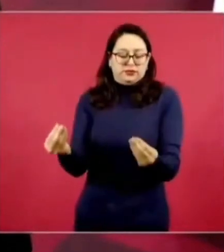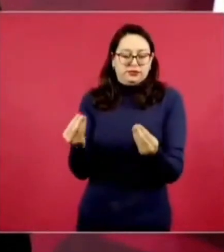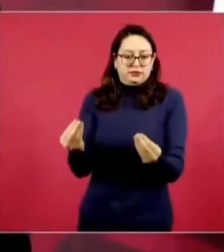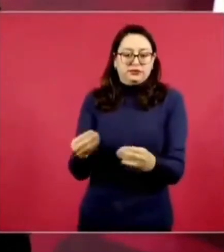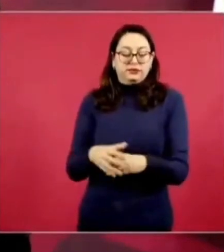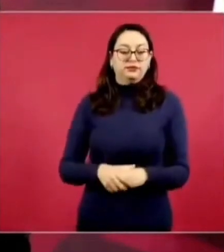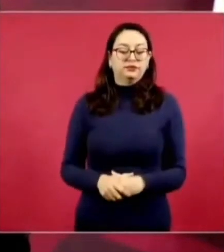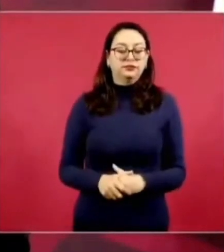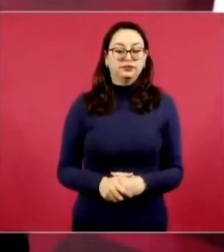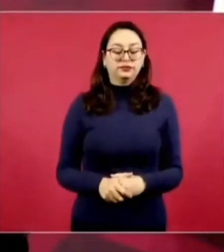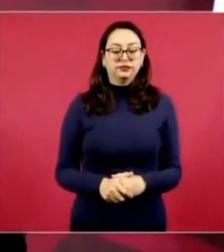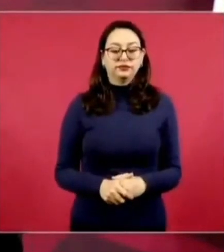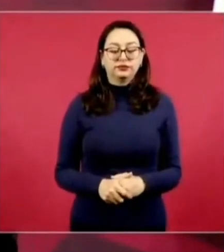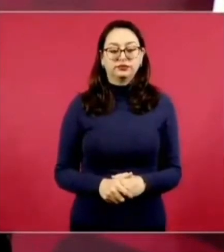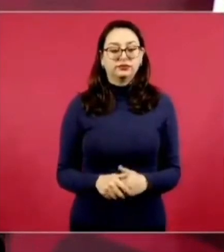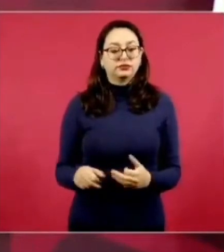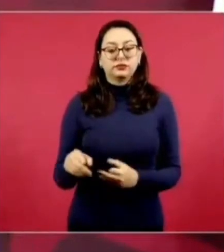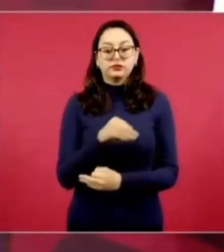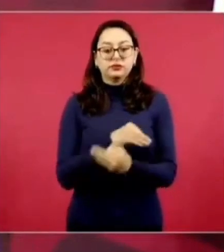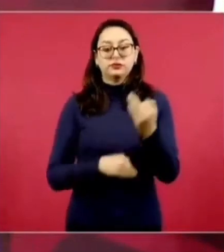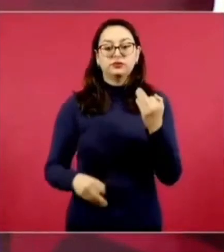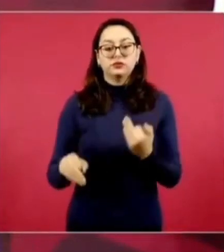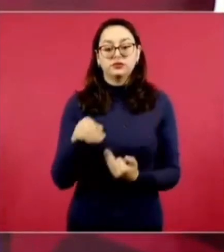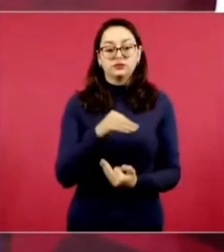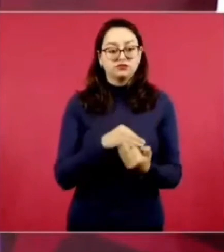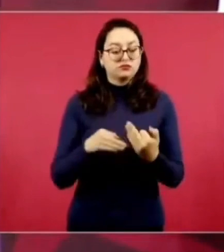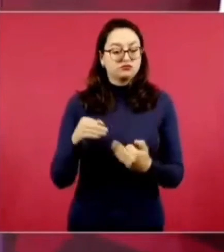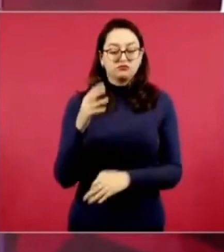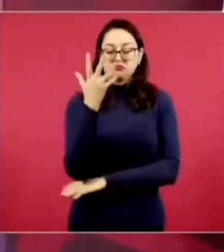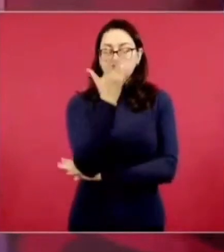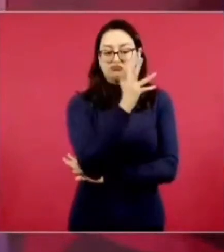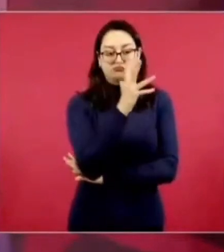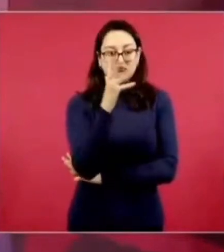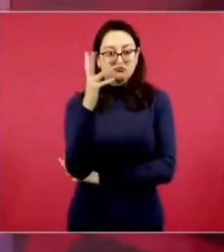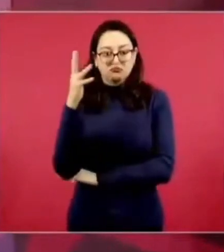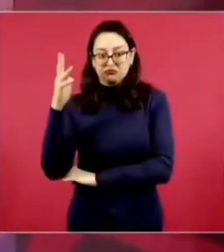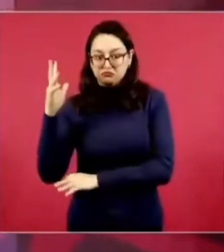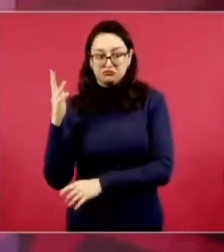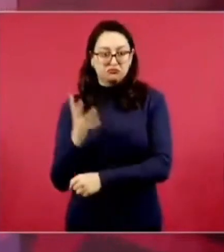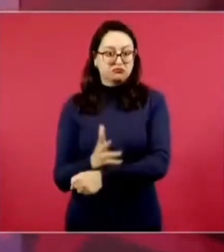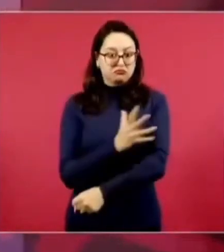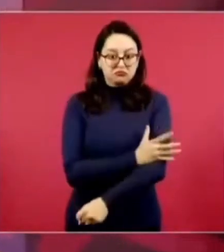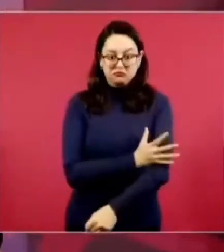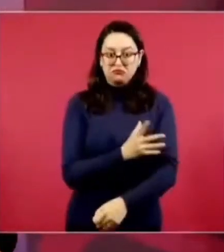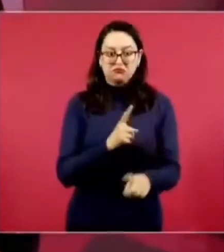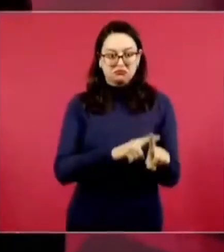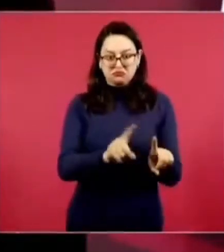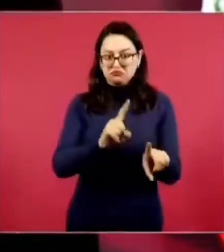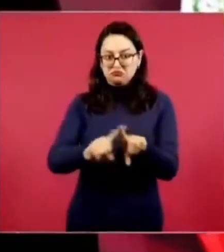de todo árboles maderables tengo caoba tengo cedro